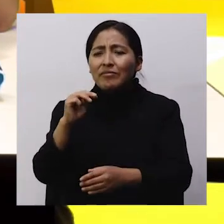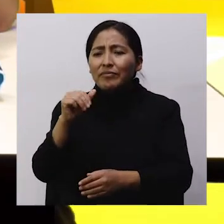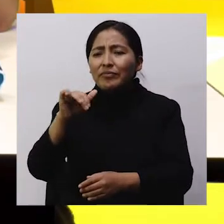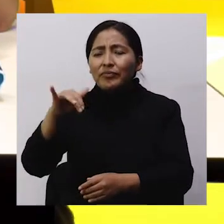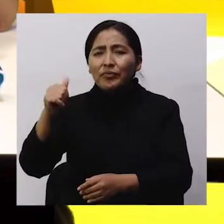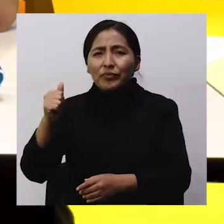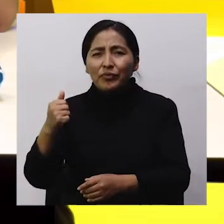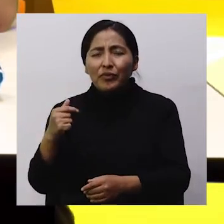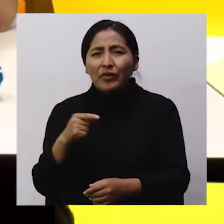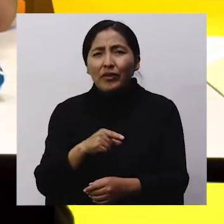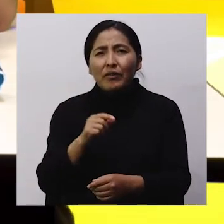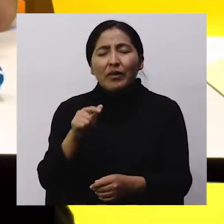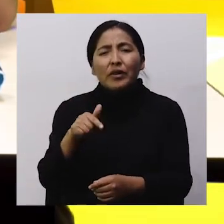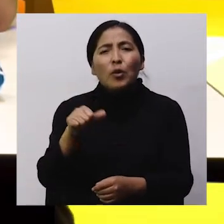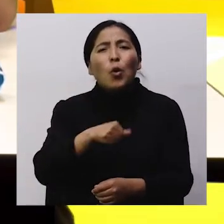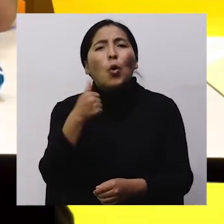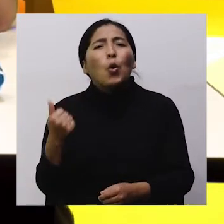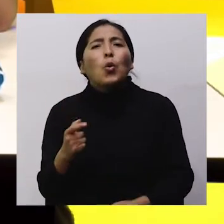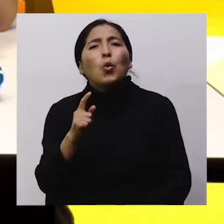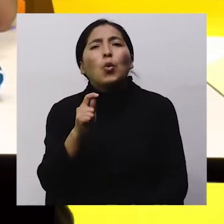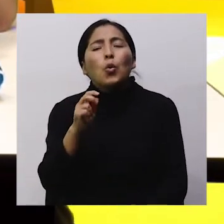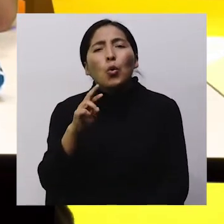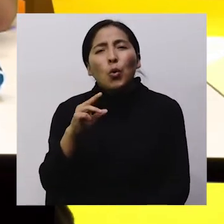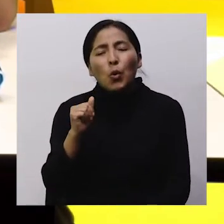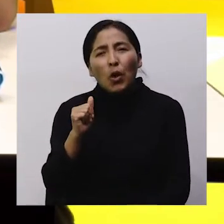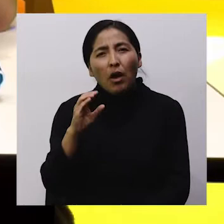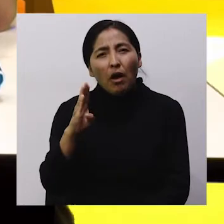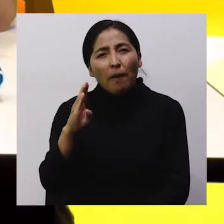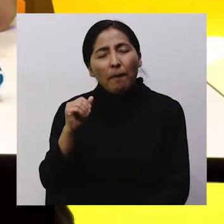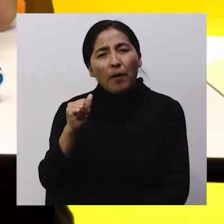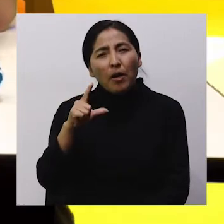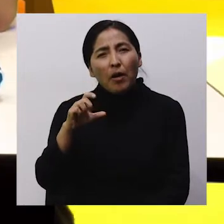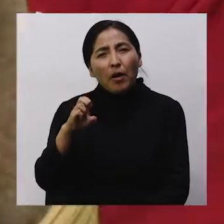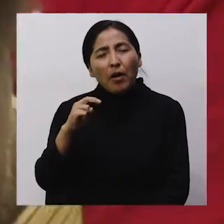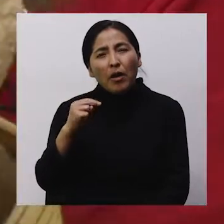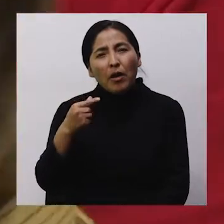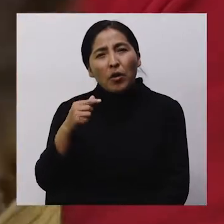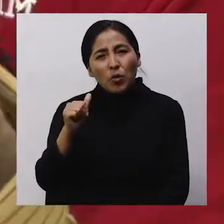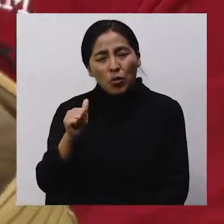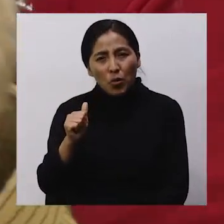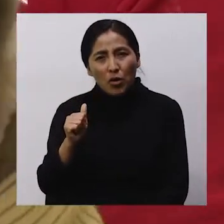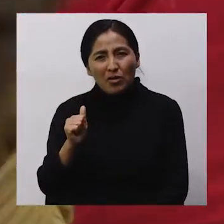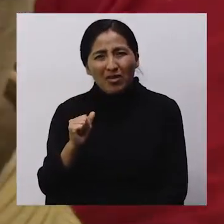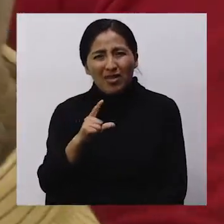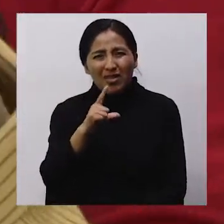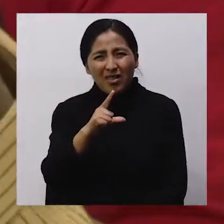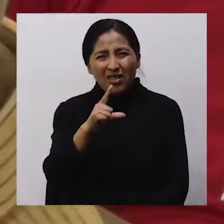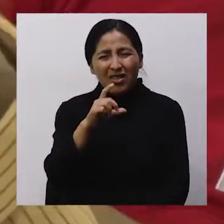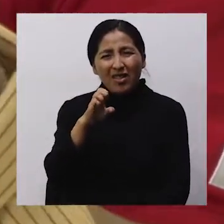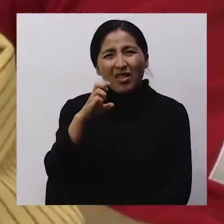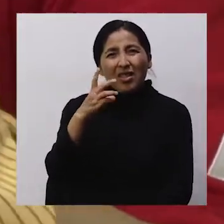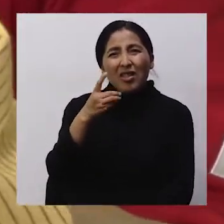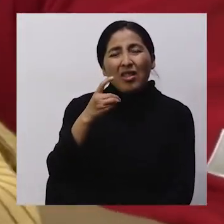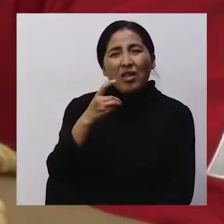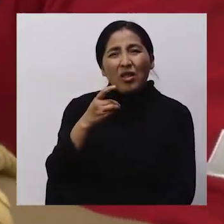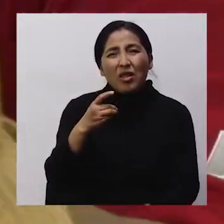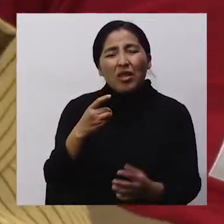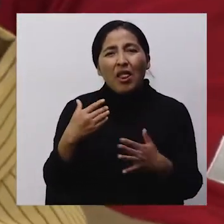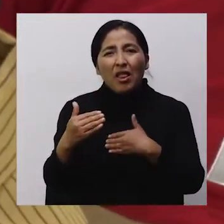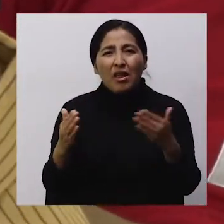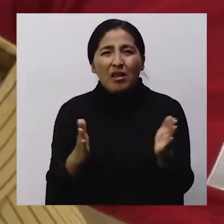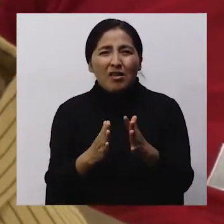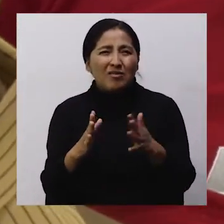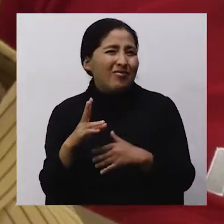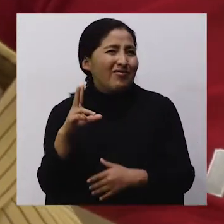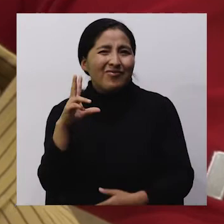Ahora, Moyo, tú A ver, eh Lado, lido, lodo, lado, ludo Ledo, ledo, lero, lero, candolero